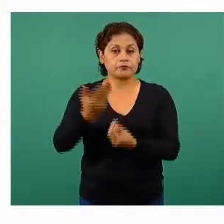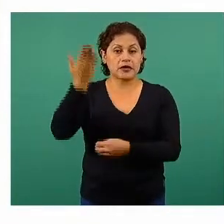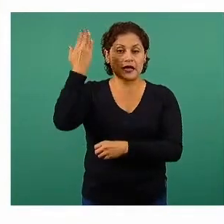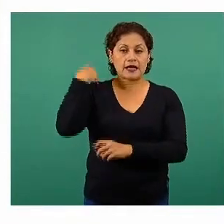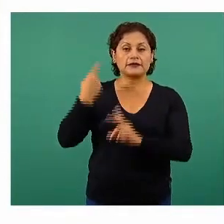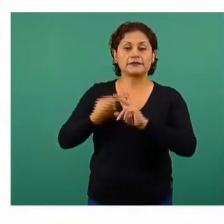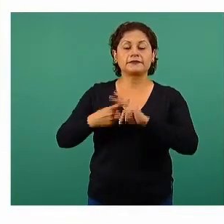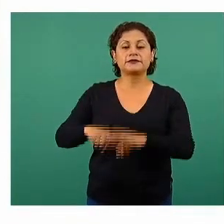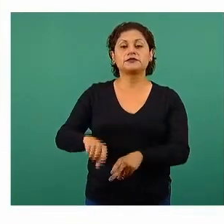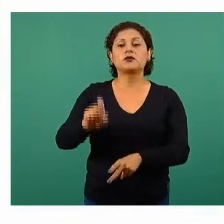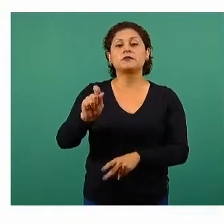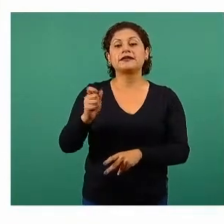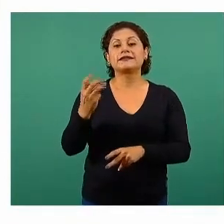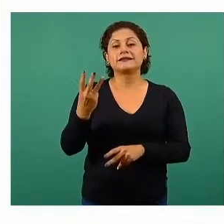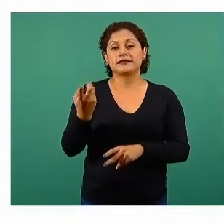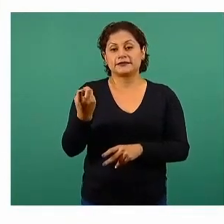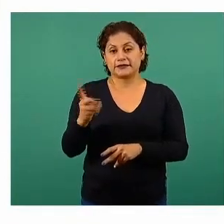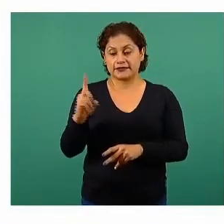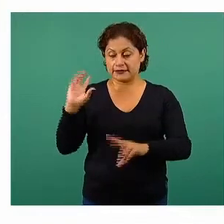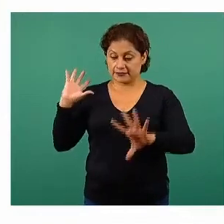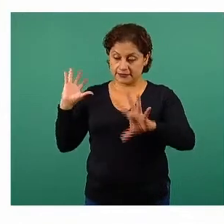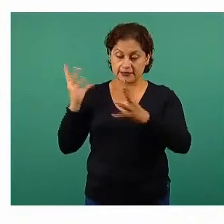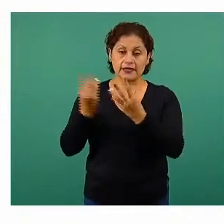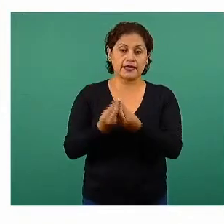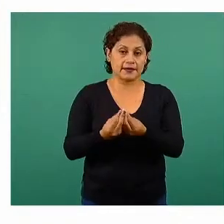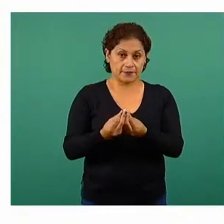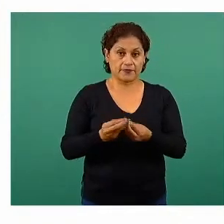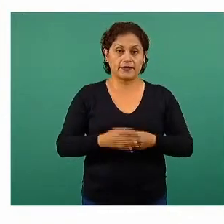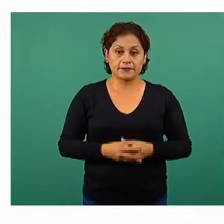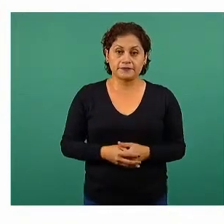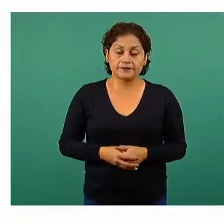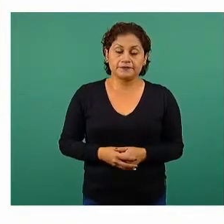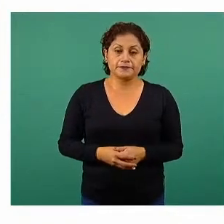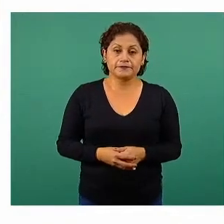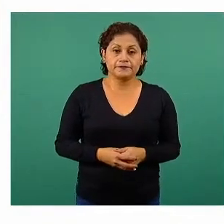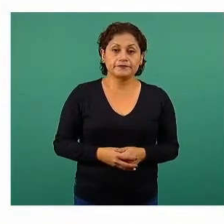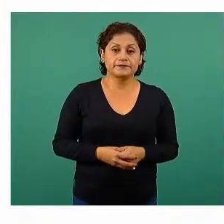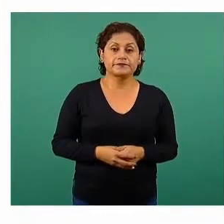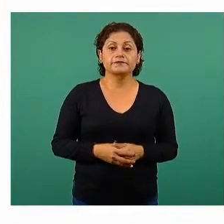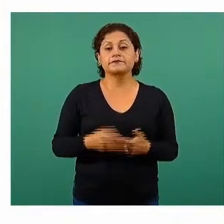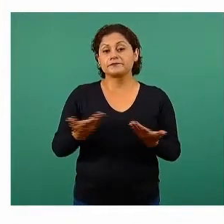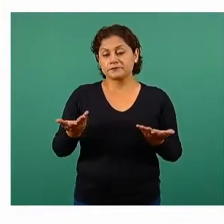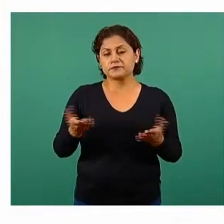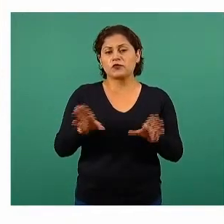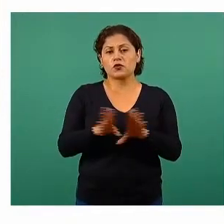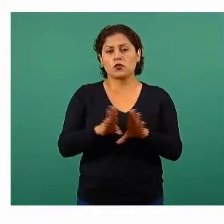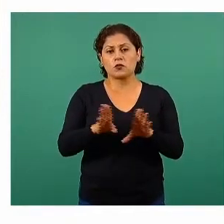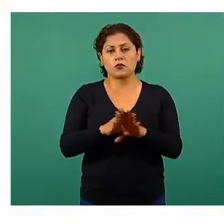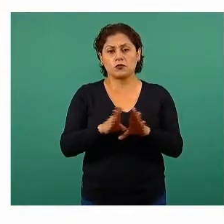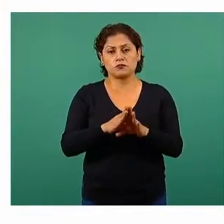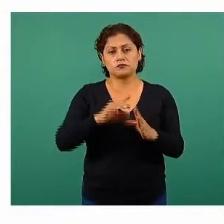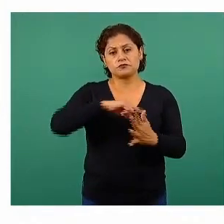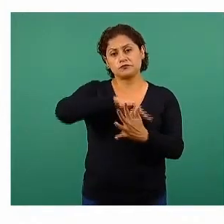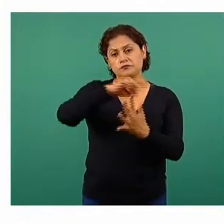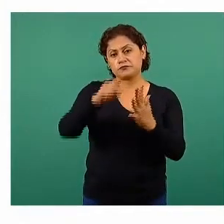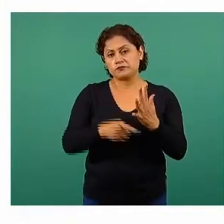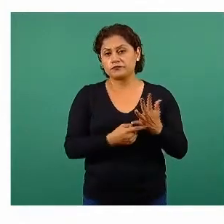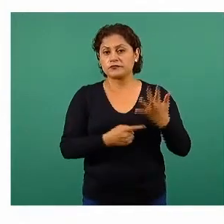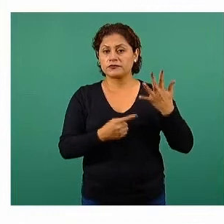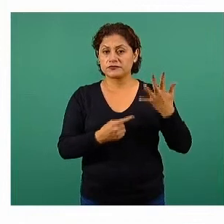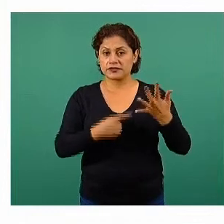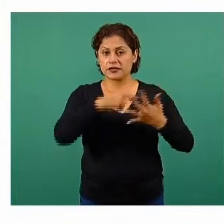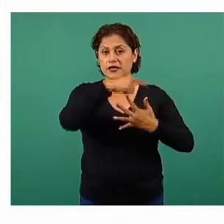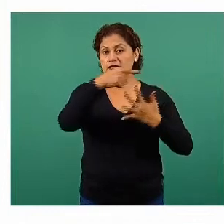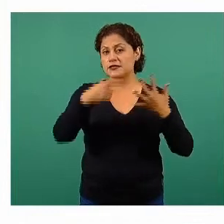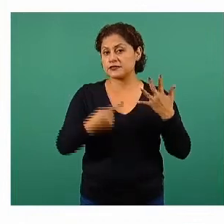2020, que llegaron un día antes de aplicar la primera dosis en nuestro país. Distribuido en las cinco, cinco diferentes,